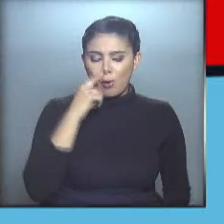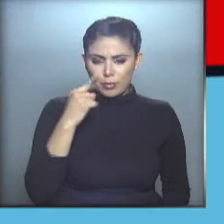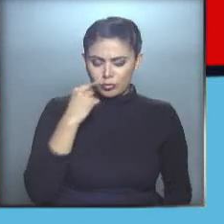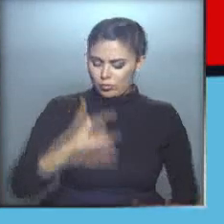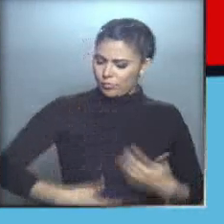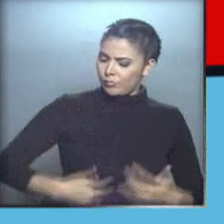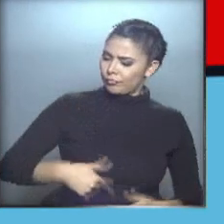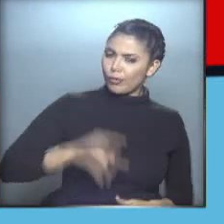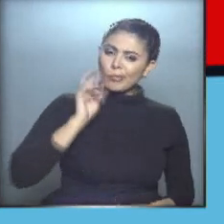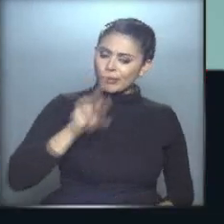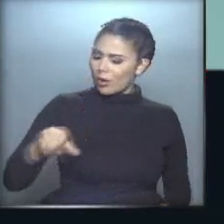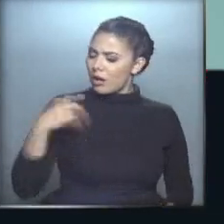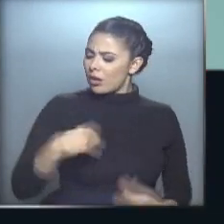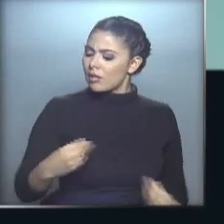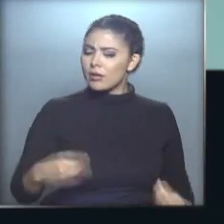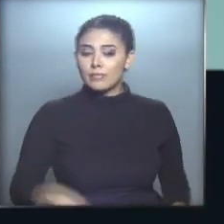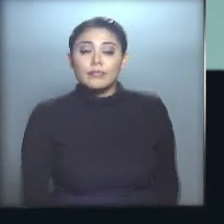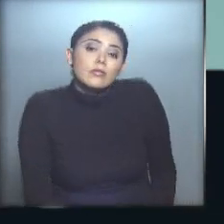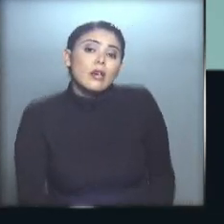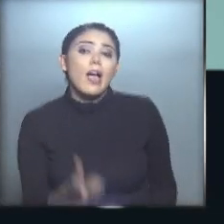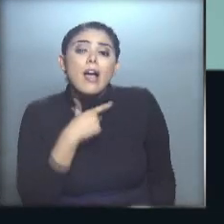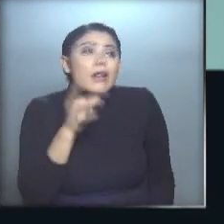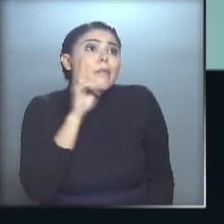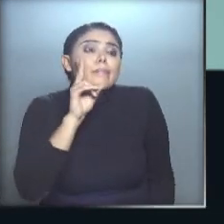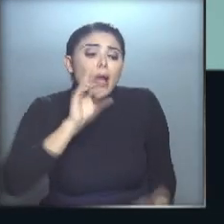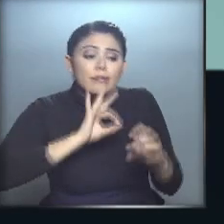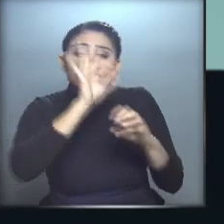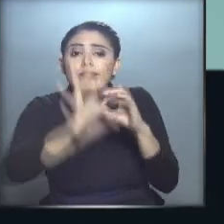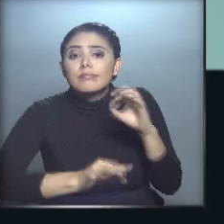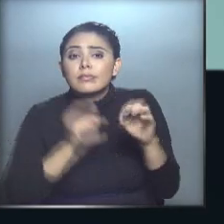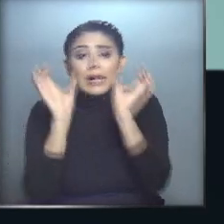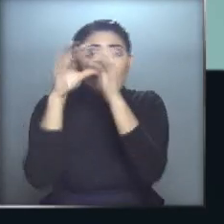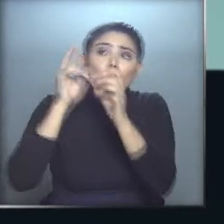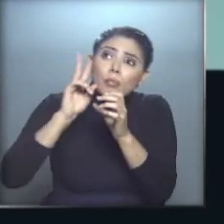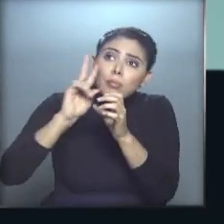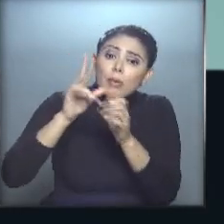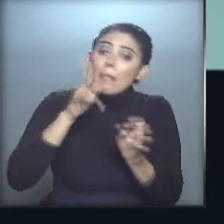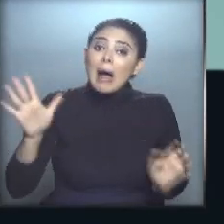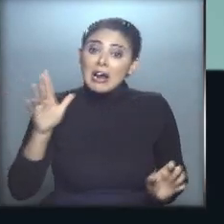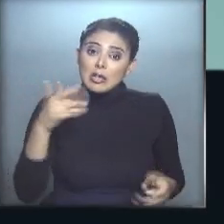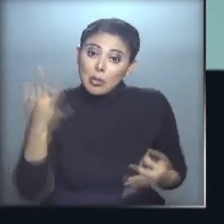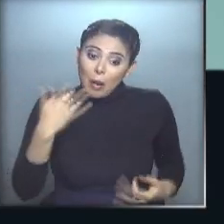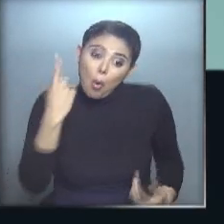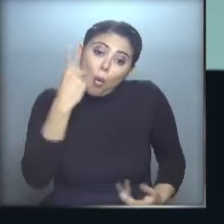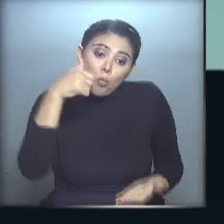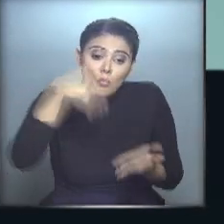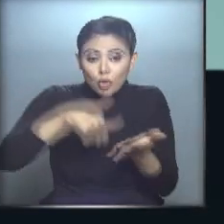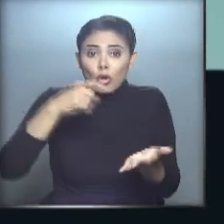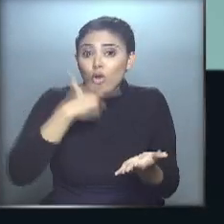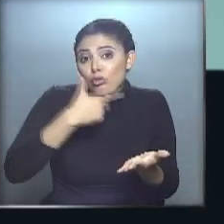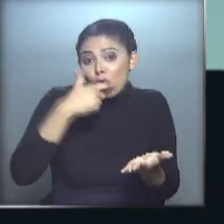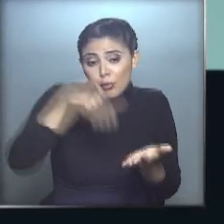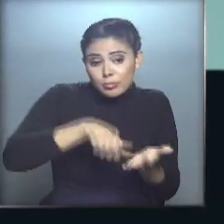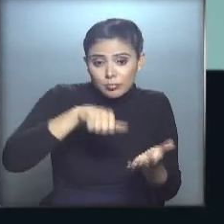¿Qué se supone que hace aquí? Es que quería ver el espacio exterior desde el telescopio y me pareció una buena idea tocar un botoncito rojo que